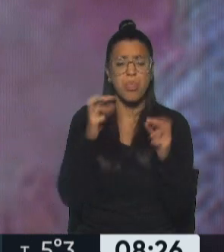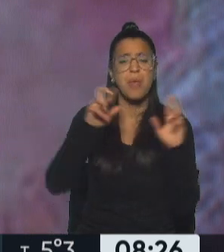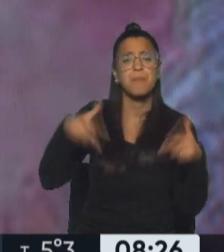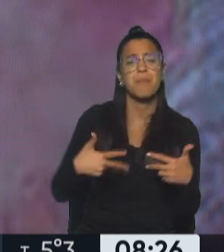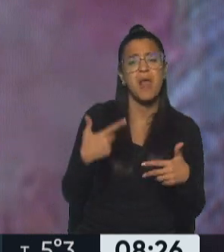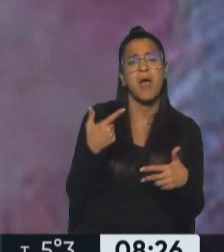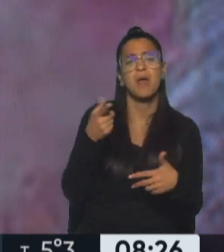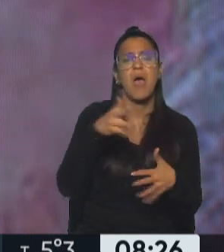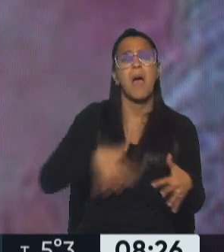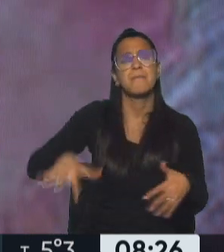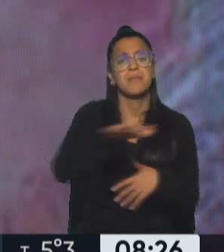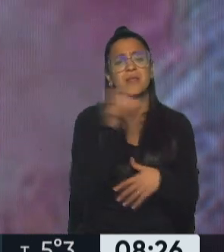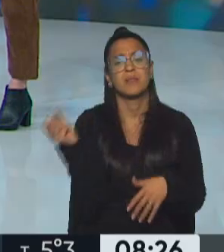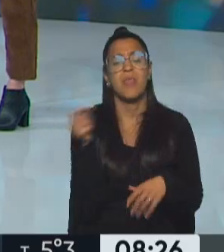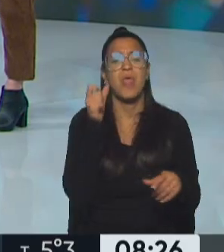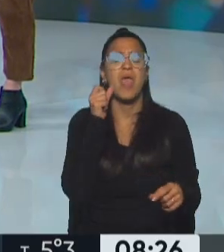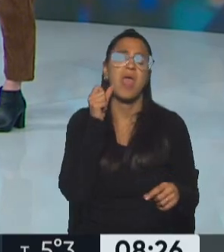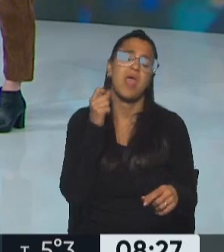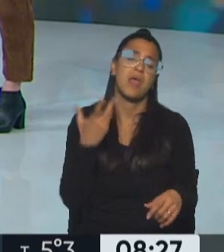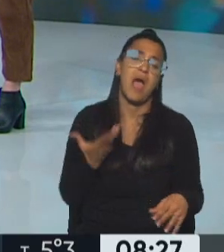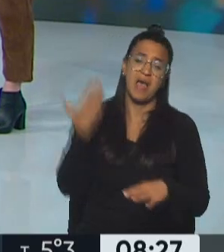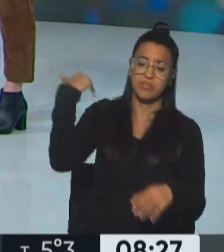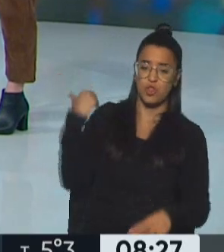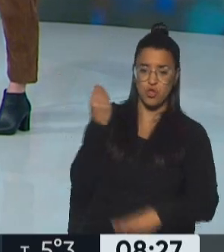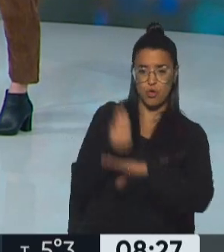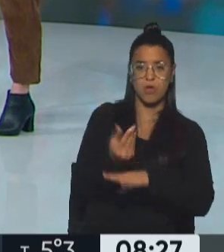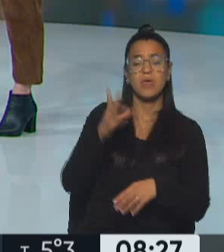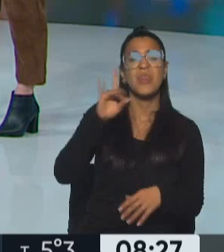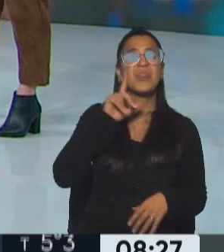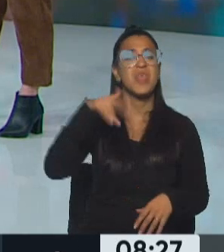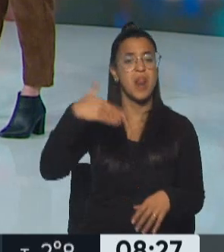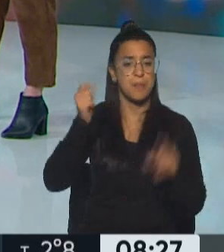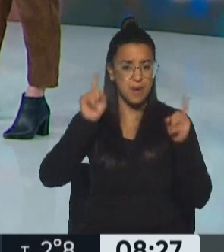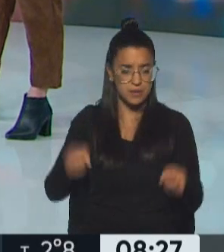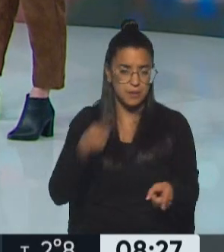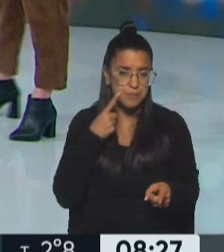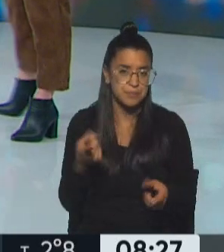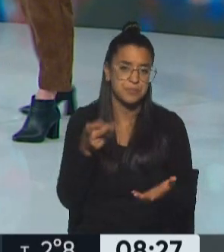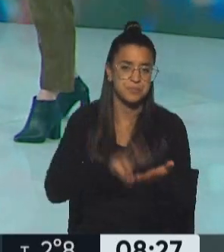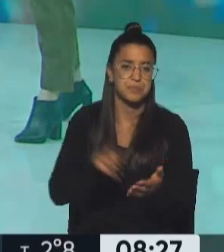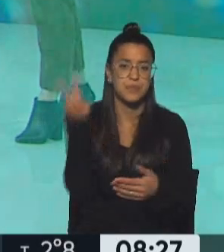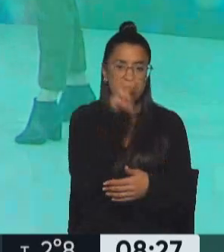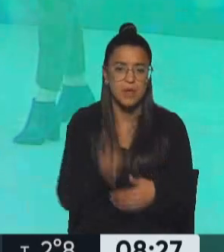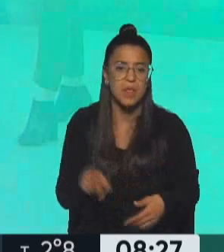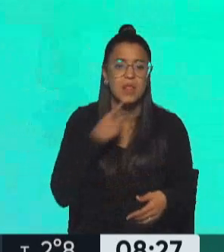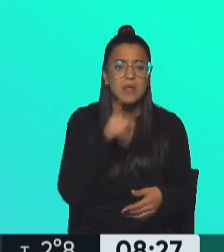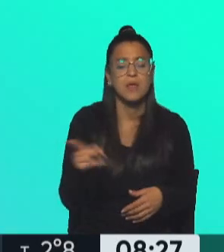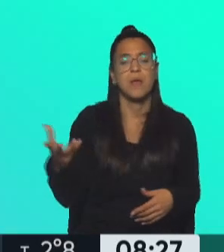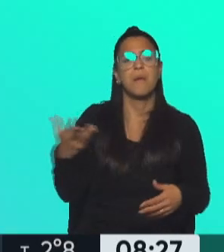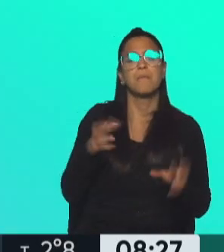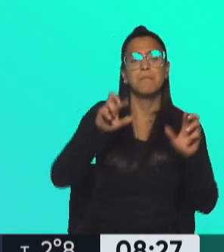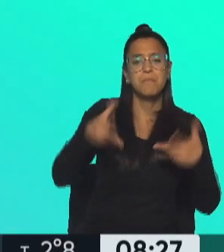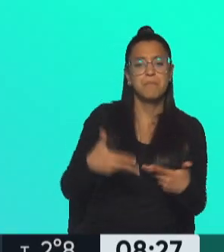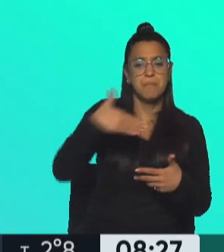medioambientales del anterior gobierno de Lula y de Dilma Rousseff, ¿no? Si te parece, Silvia, leemos... Dale, dice, el programa que nos